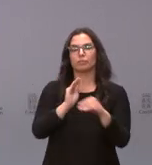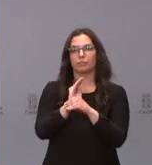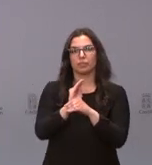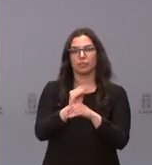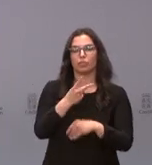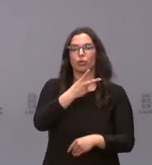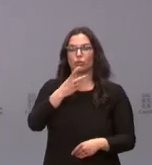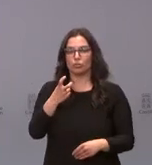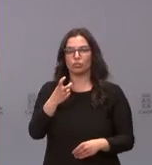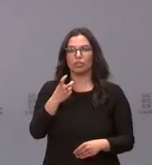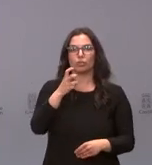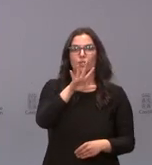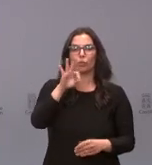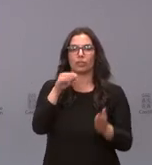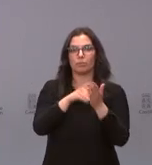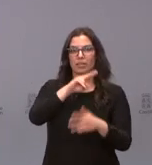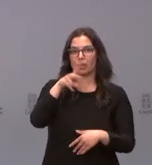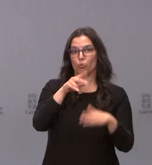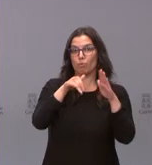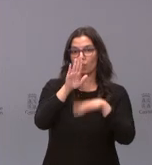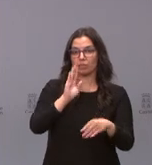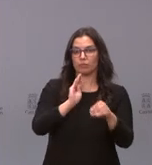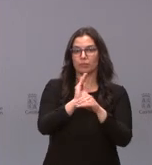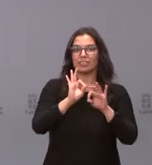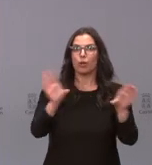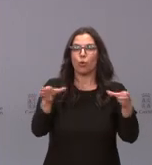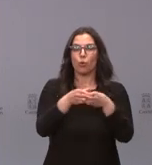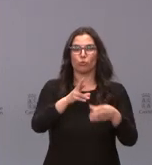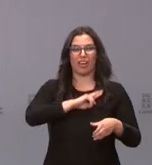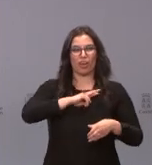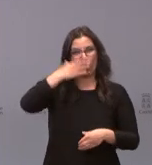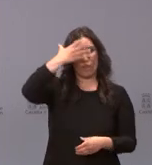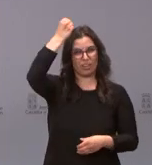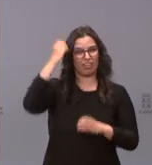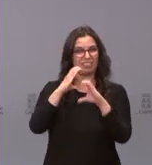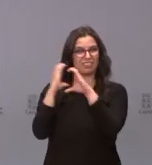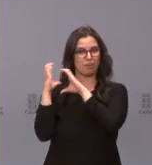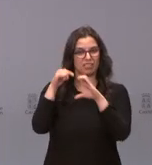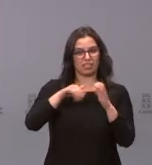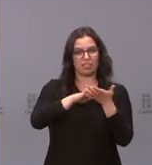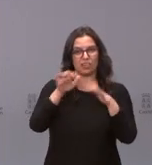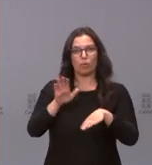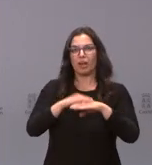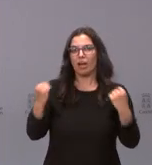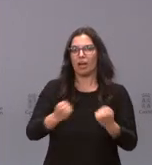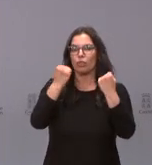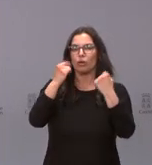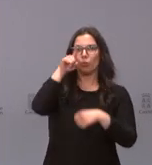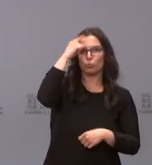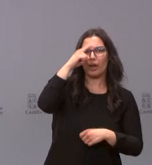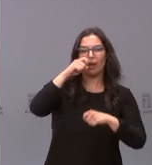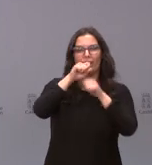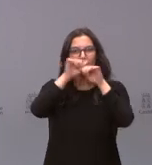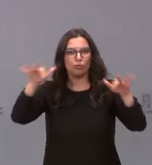de 250.000 euros a las Juntas de Cofradía de Semana Santa de Castilla y León para acciones culturales y de difusión y promoción